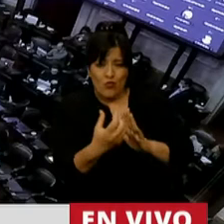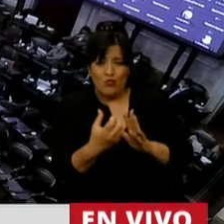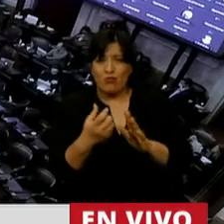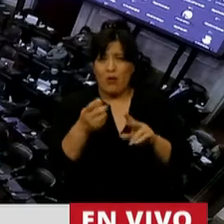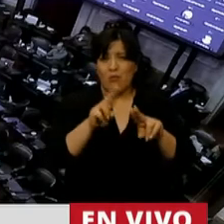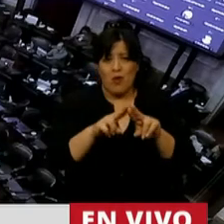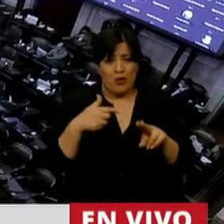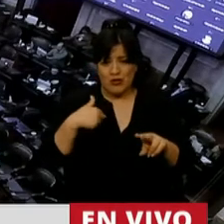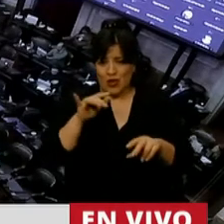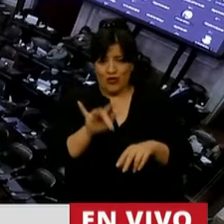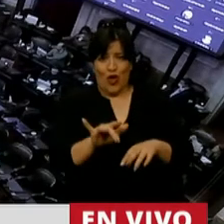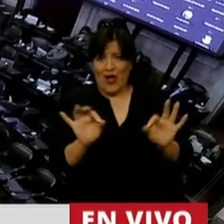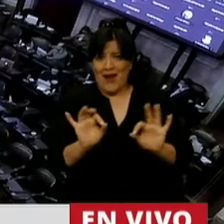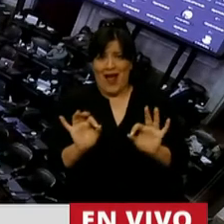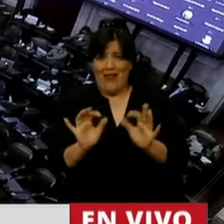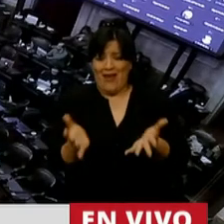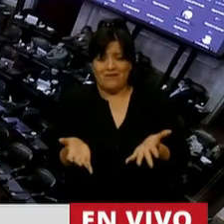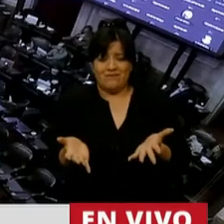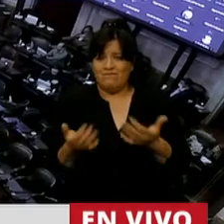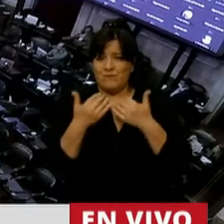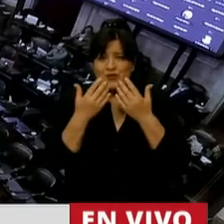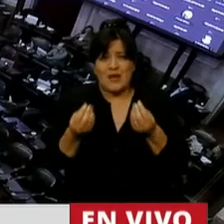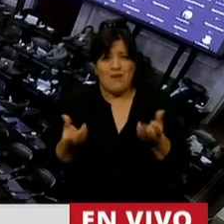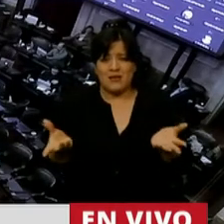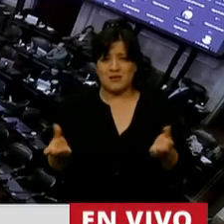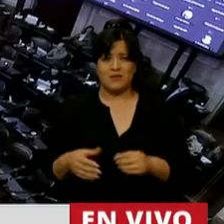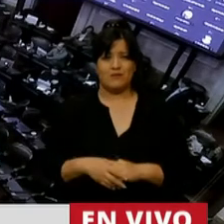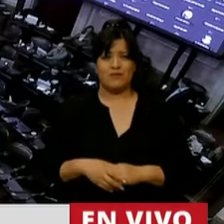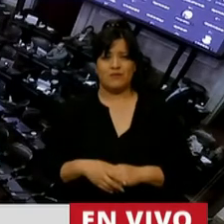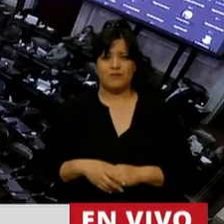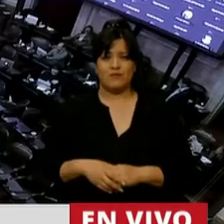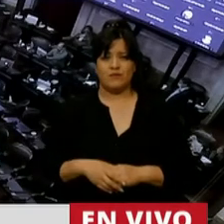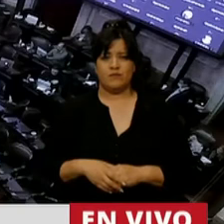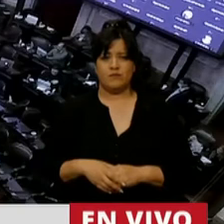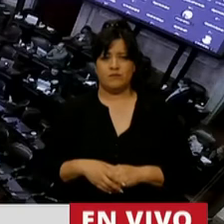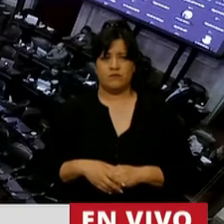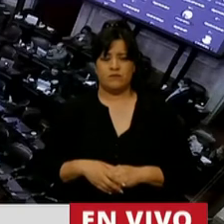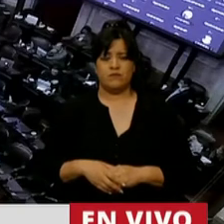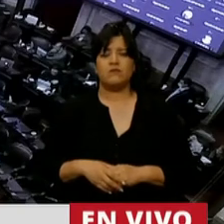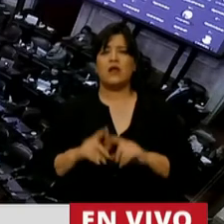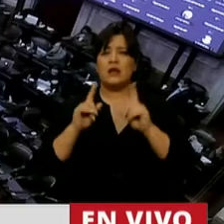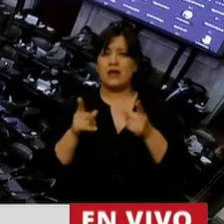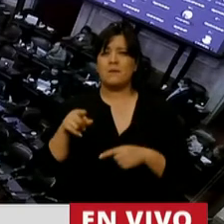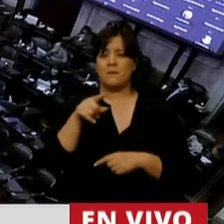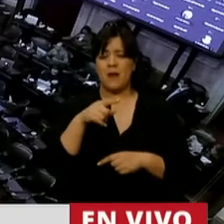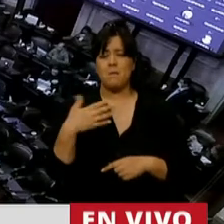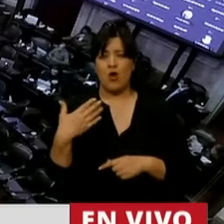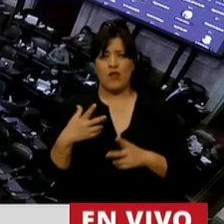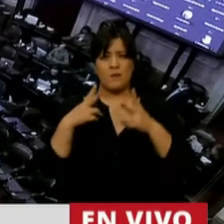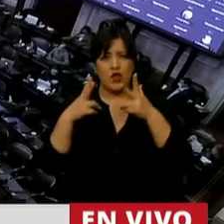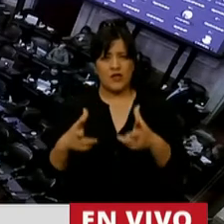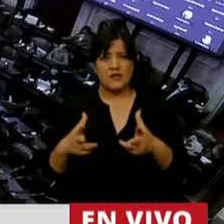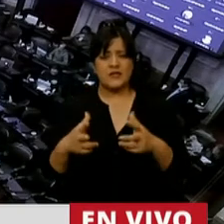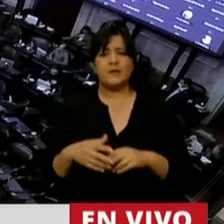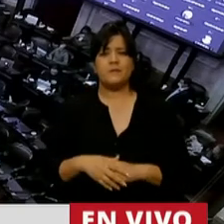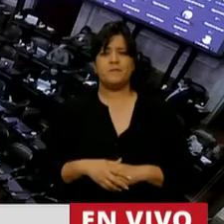tengo ninguna mano ocupada en ello. De manera tal de que también podemos señalar que